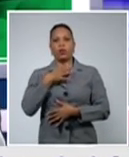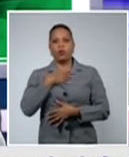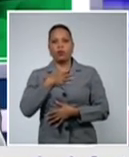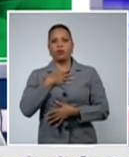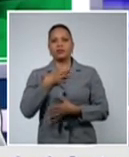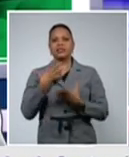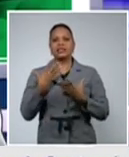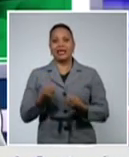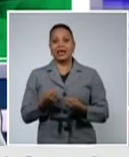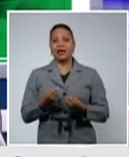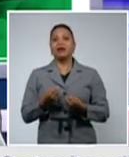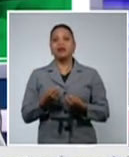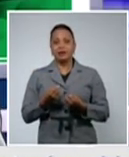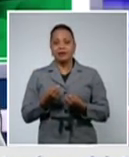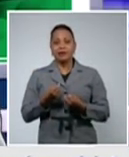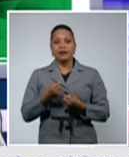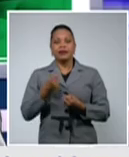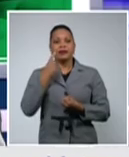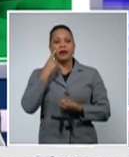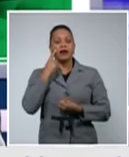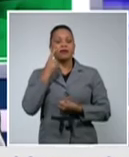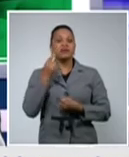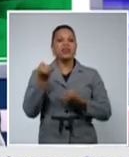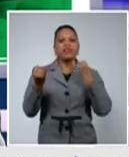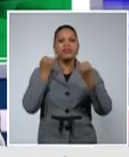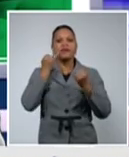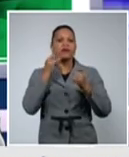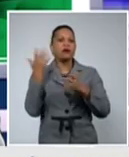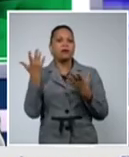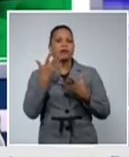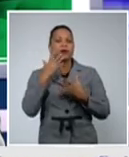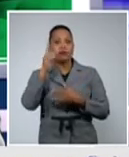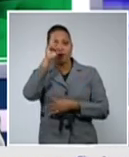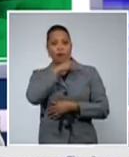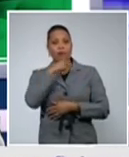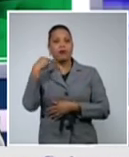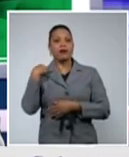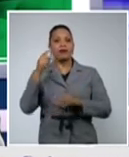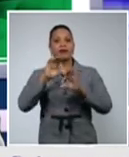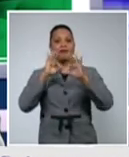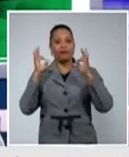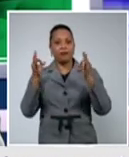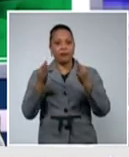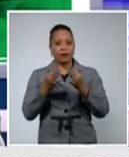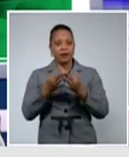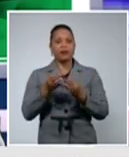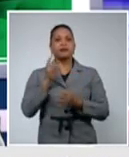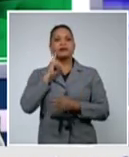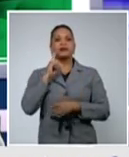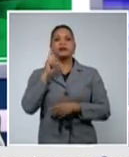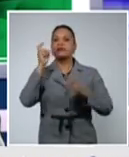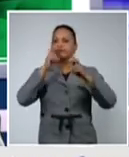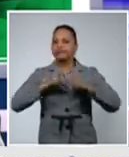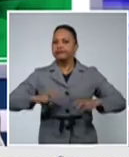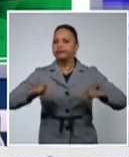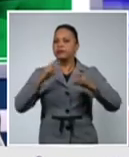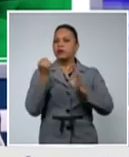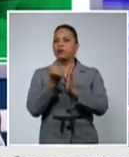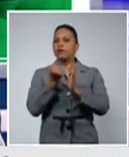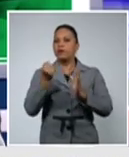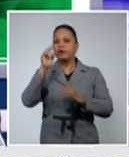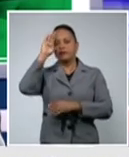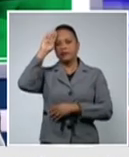identificado por la pesquisa por su médico de familia, se estudió, se confirmó el caso y se ingresó.